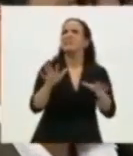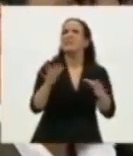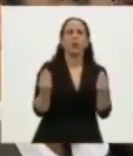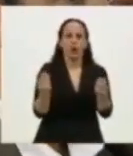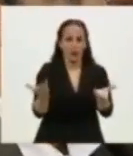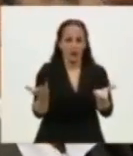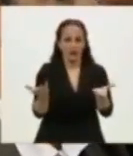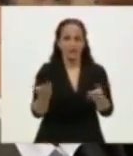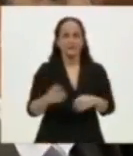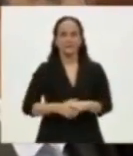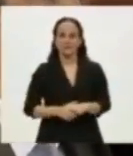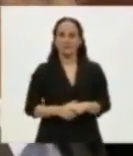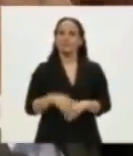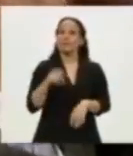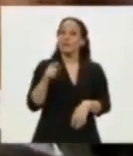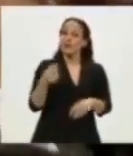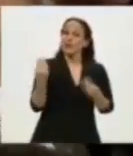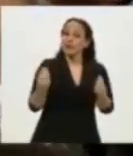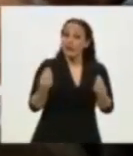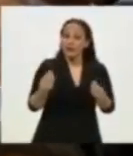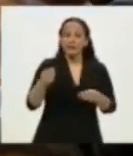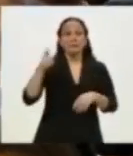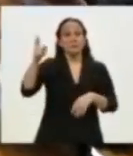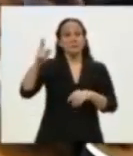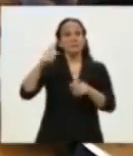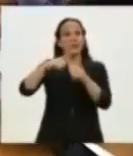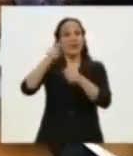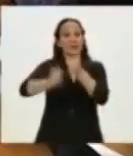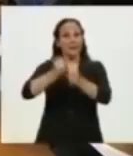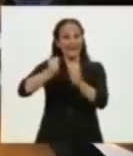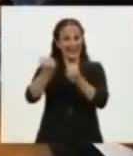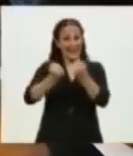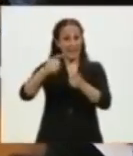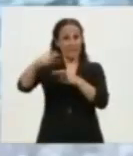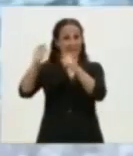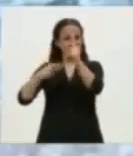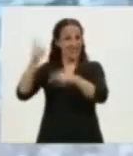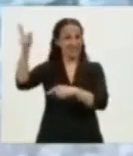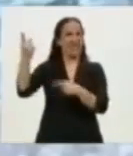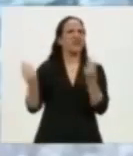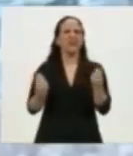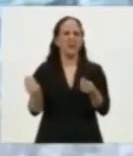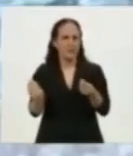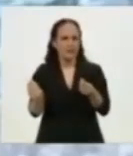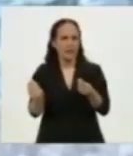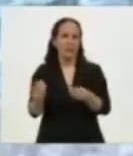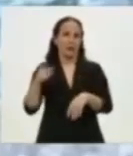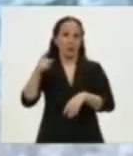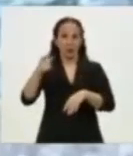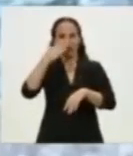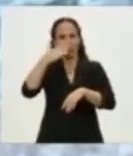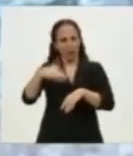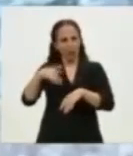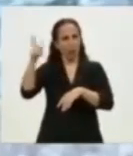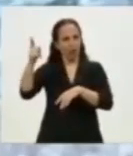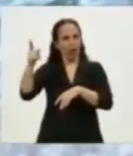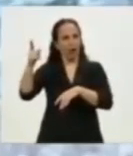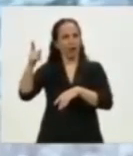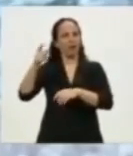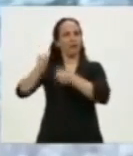le pasaban estas cosas a Mercedes Benz, porque luego Mercedes Benz fue una importante proveedora